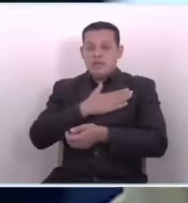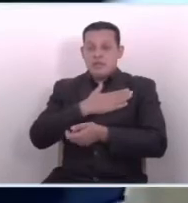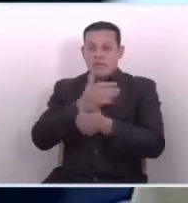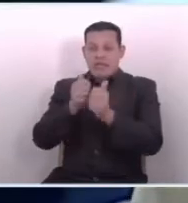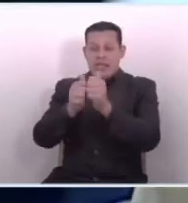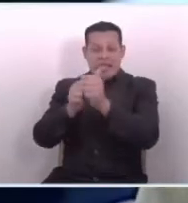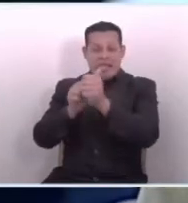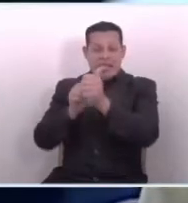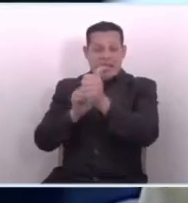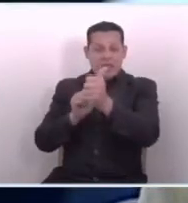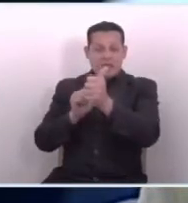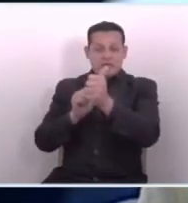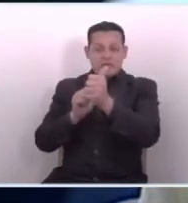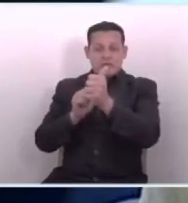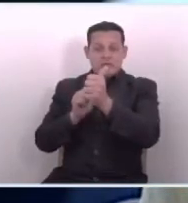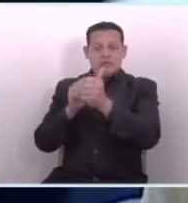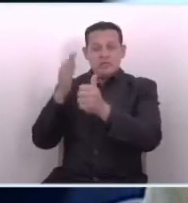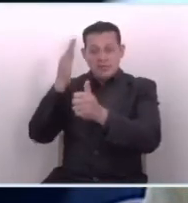atraso.